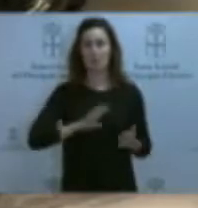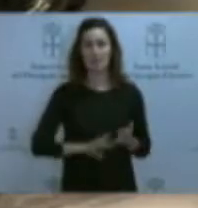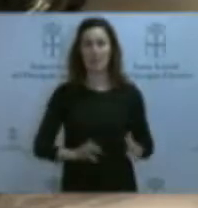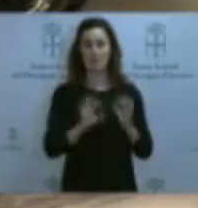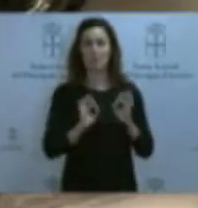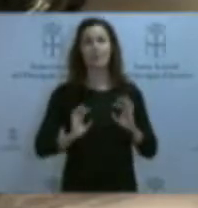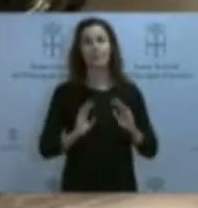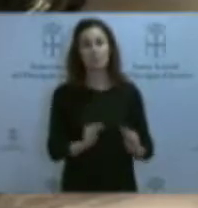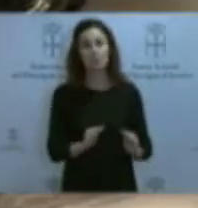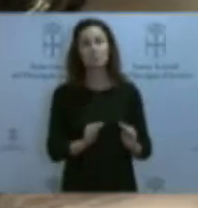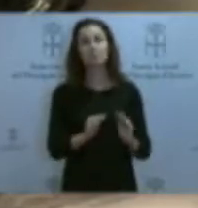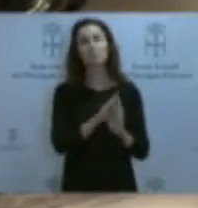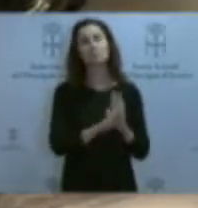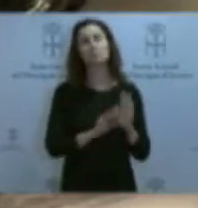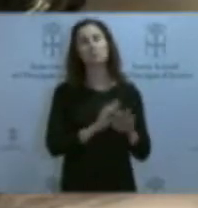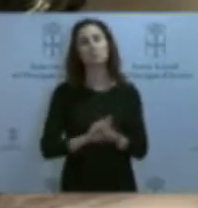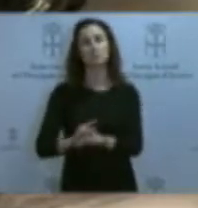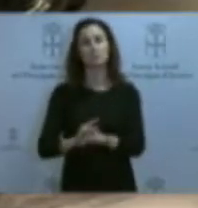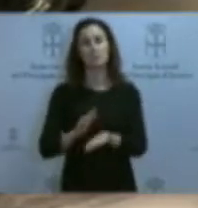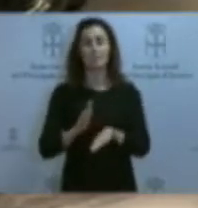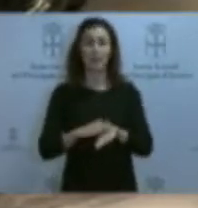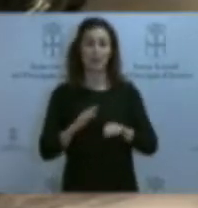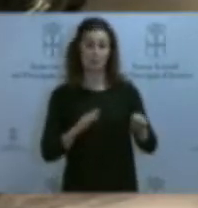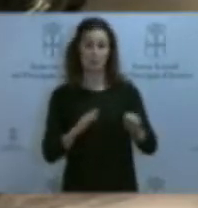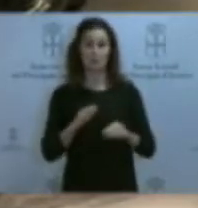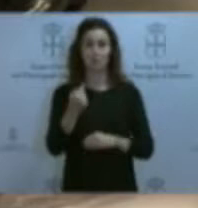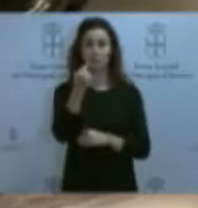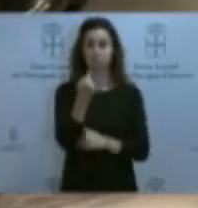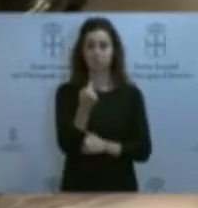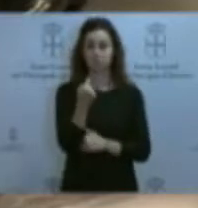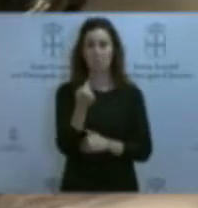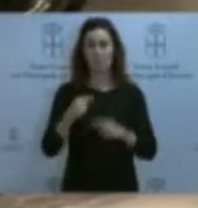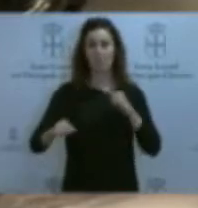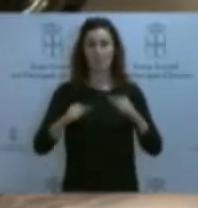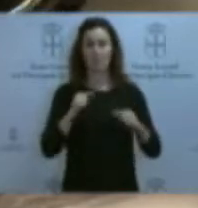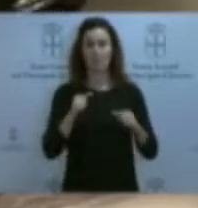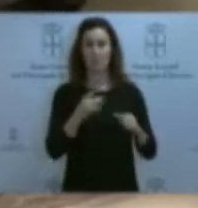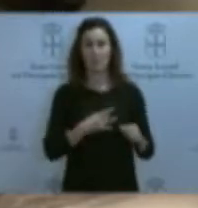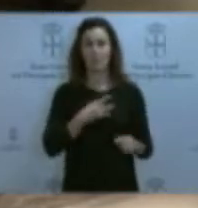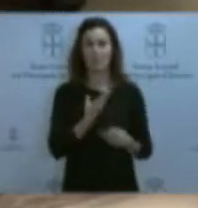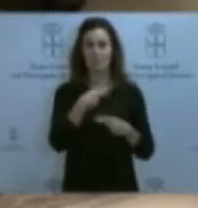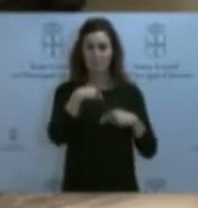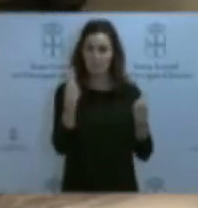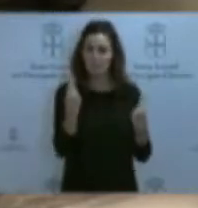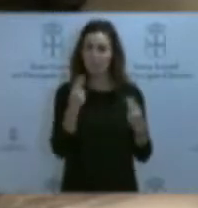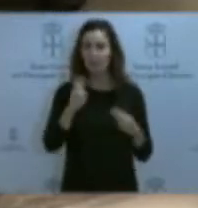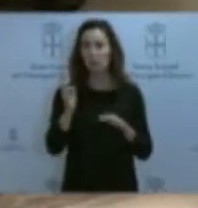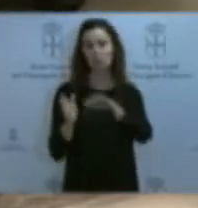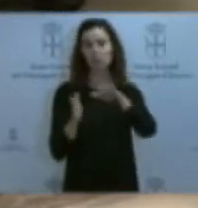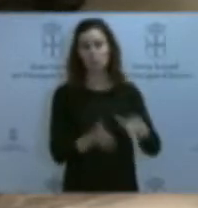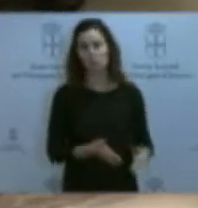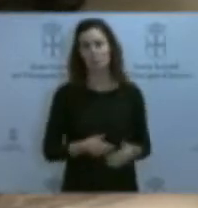siguiendo las instrucciones que, a tal efecto, fueron dictaminadas por la Dirección de Función Pública. Y, por otra parte, también